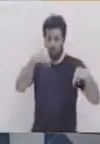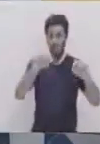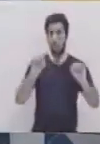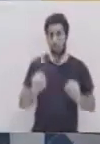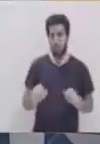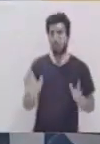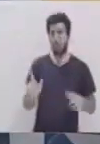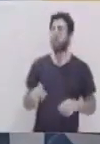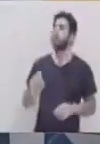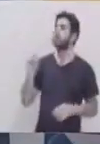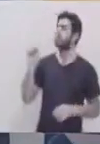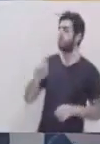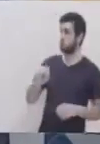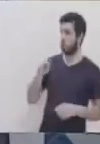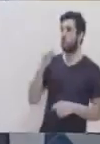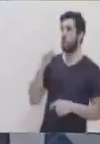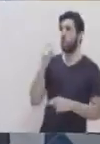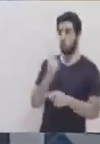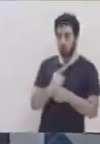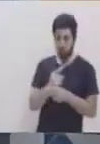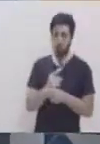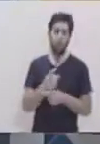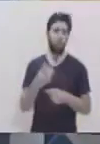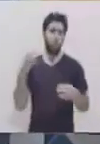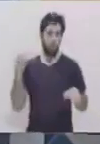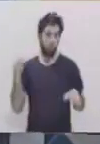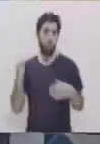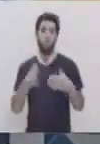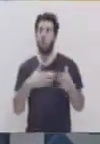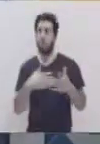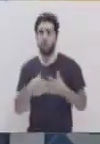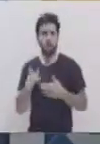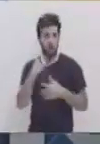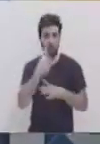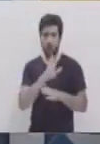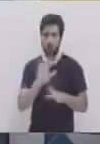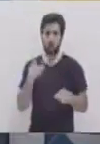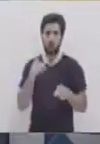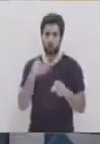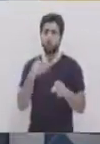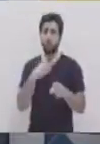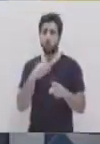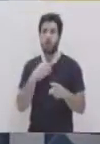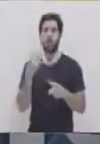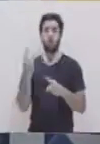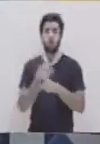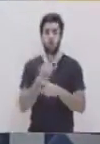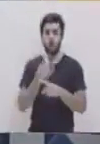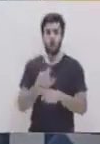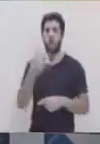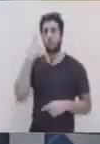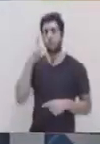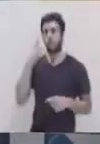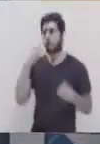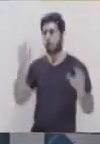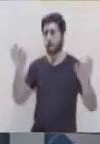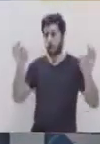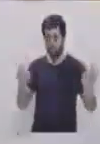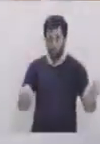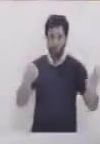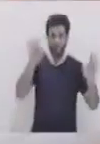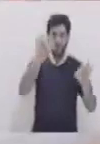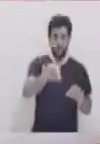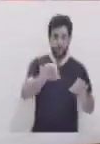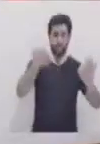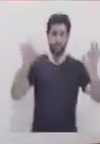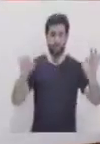vamos a marcar nuestro punto. Correcto, así es. Para que nos sirva de guía en la punta de nuestro marcador. Y vamos a colocar nosotros la punta del marcador